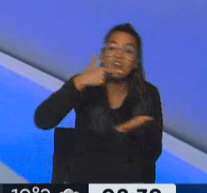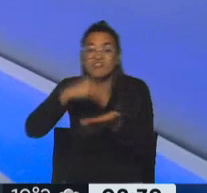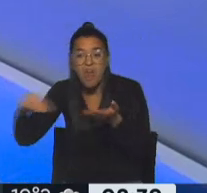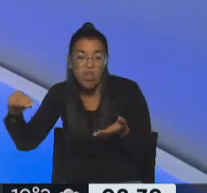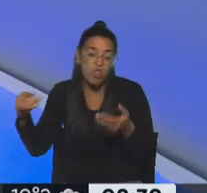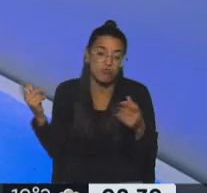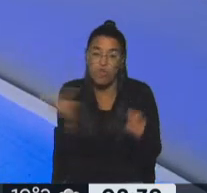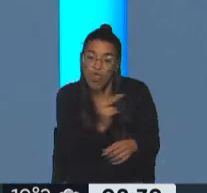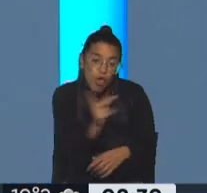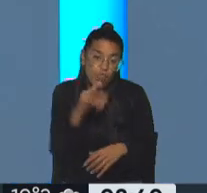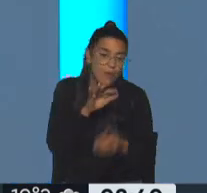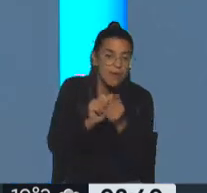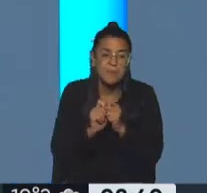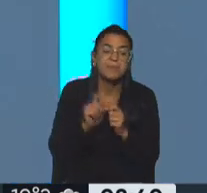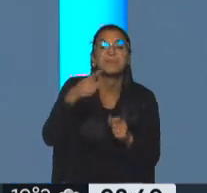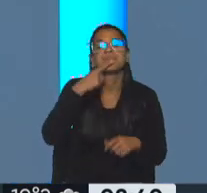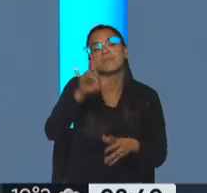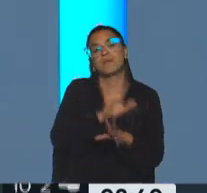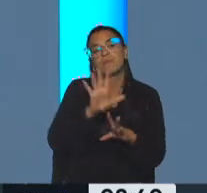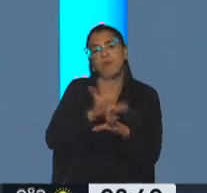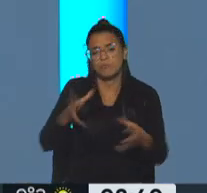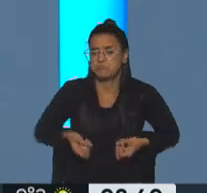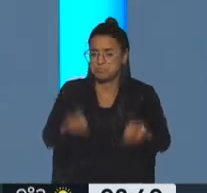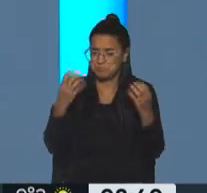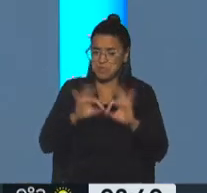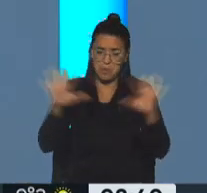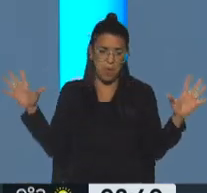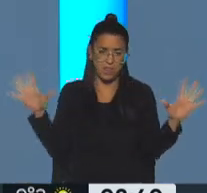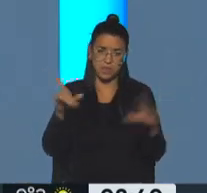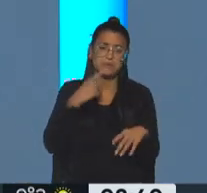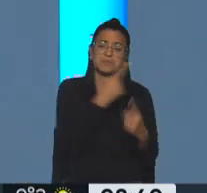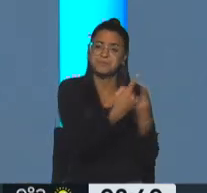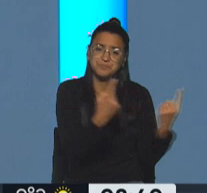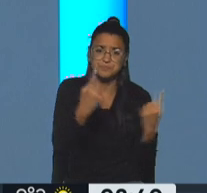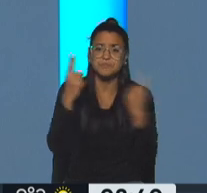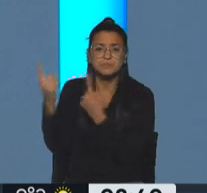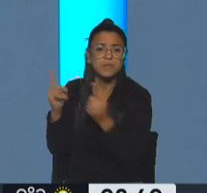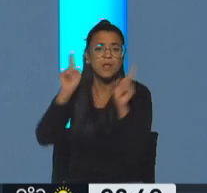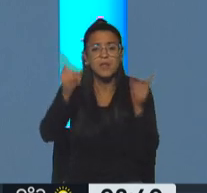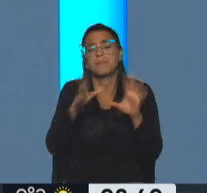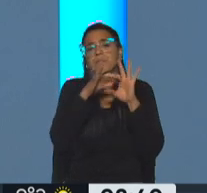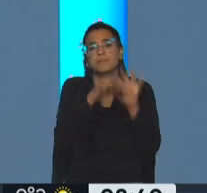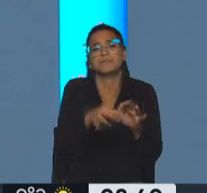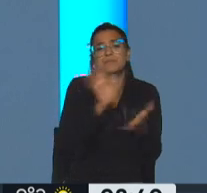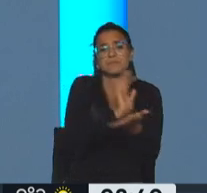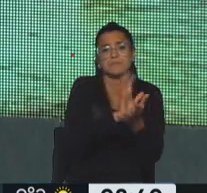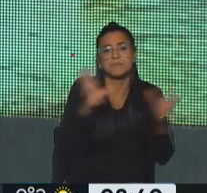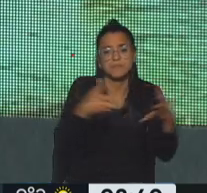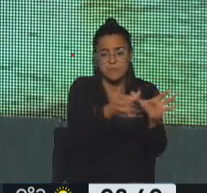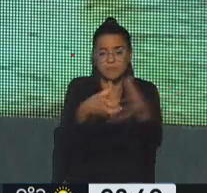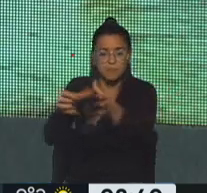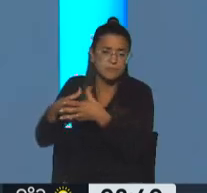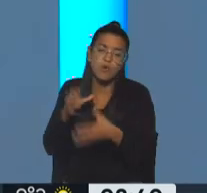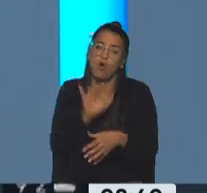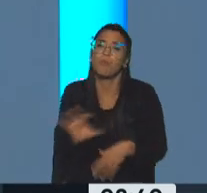quienes dicen dentro del Frente de Todos que habrá libertad de acción para que cada uno de los legisladores, también vinculado con la postura que tome cada una de las